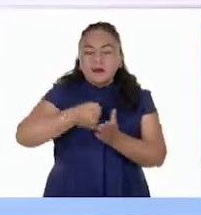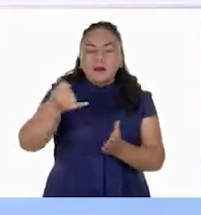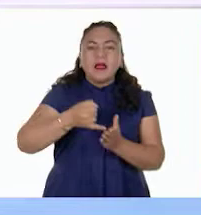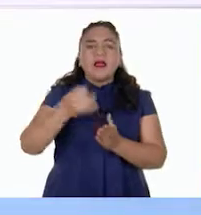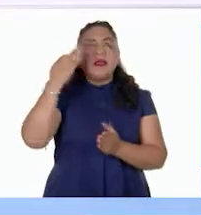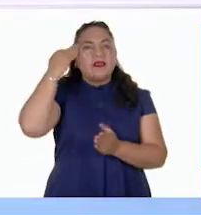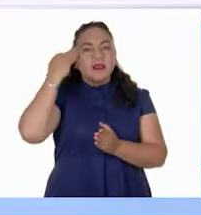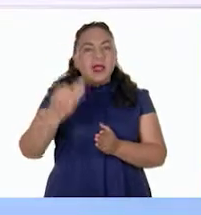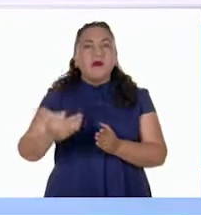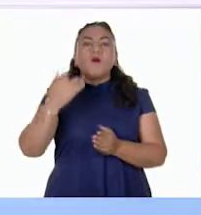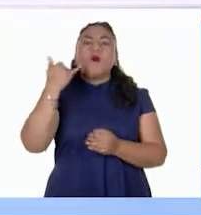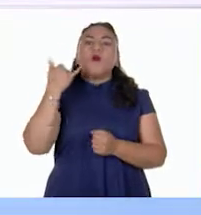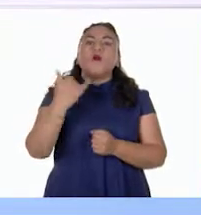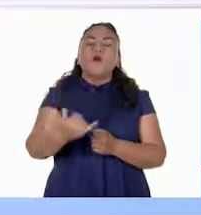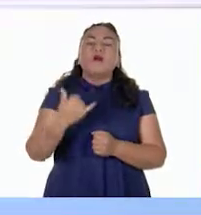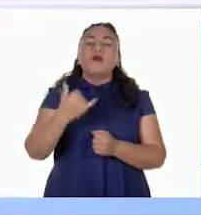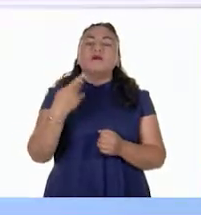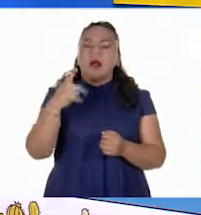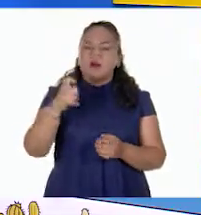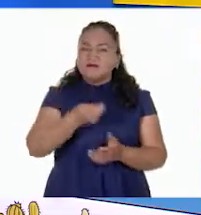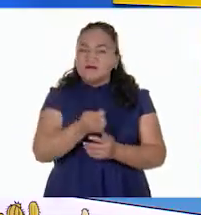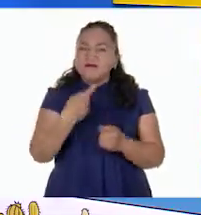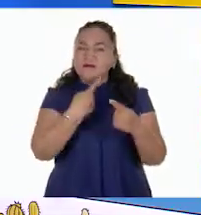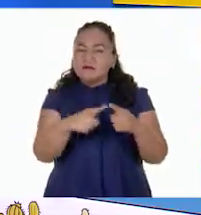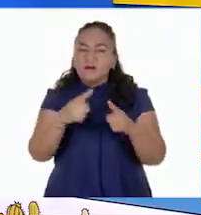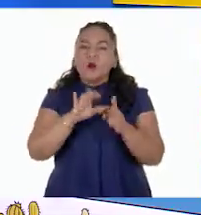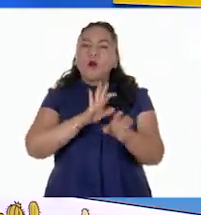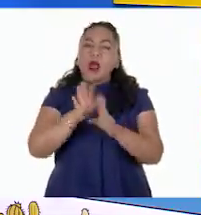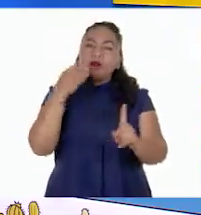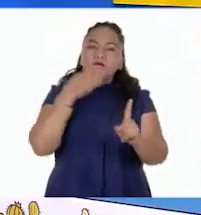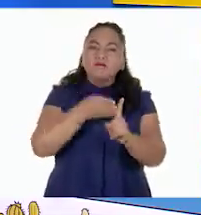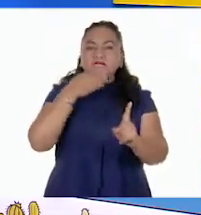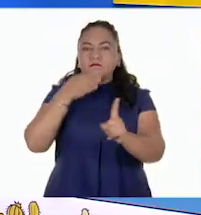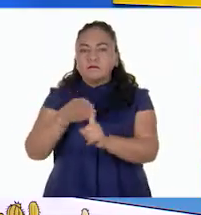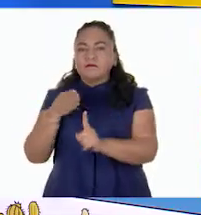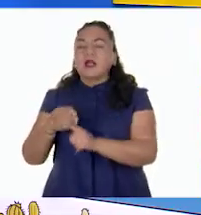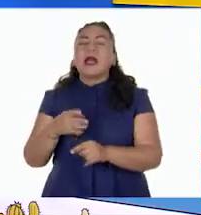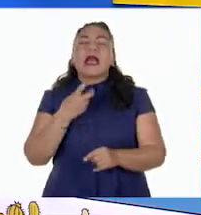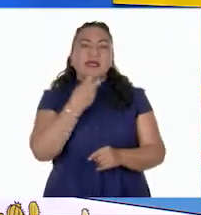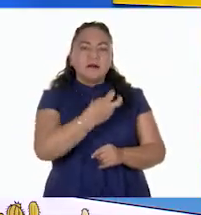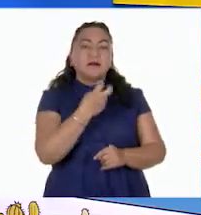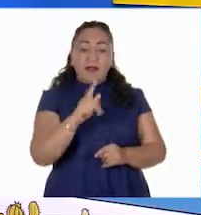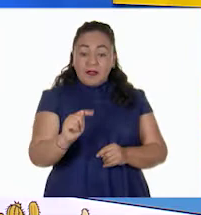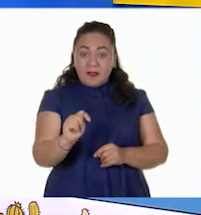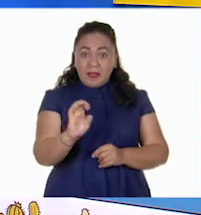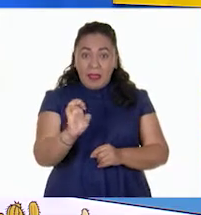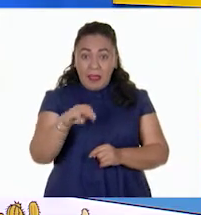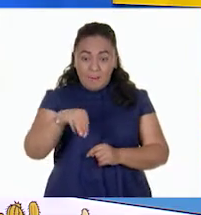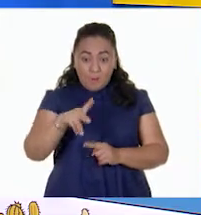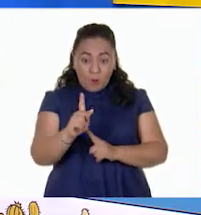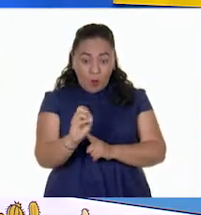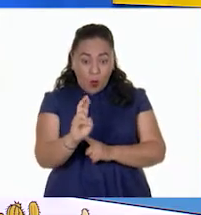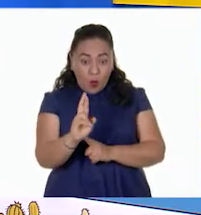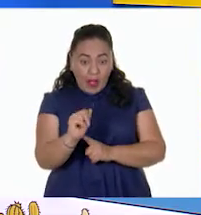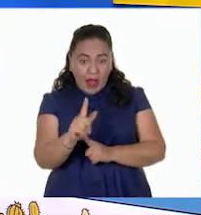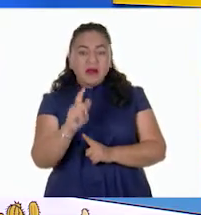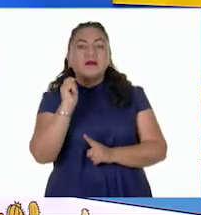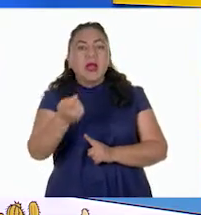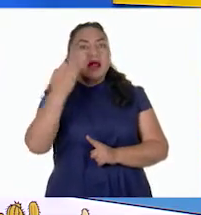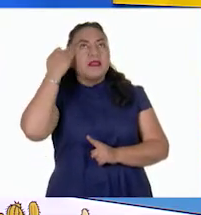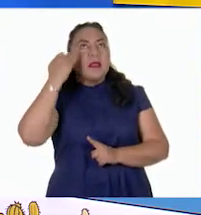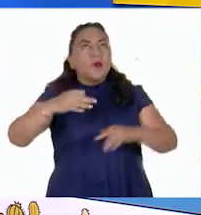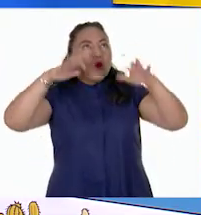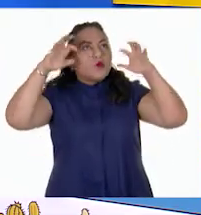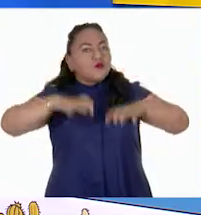como la finalidad de cada una. Así es. La de temporal es la que está condicionada por la temporada de lluvias